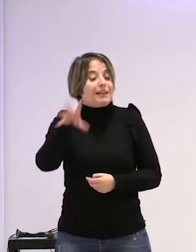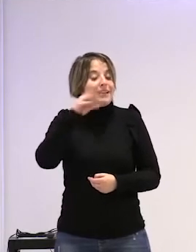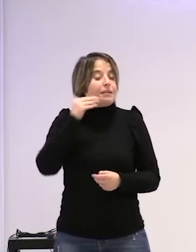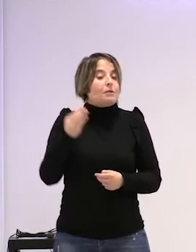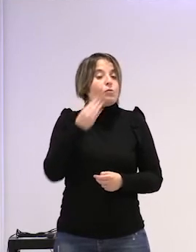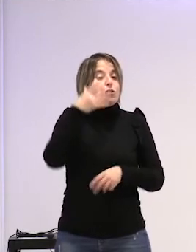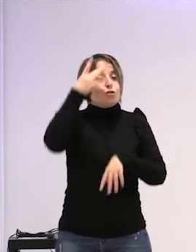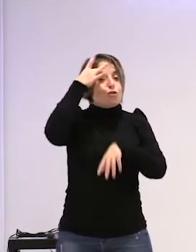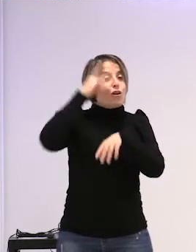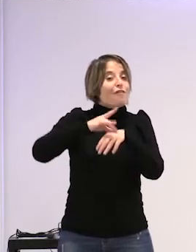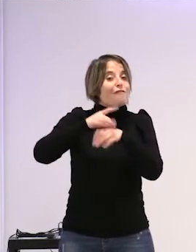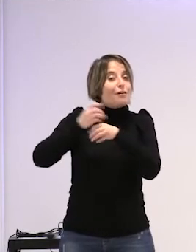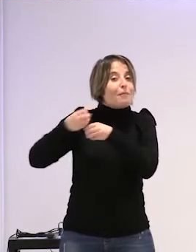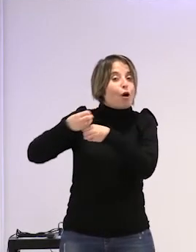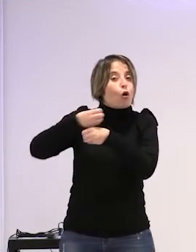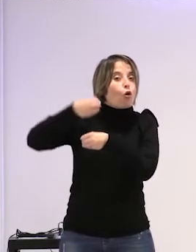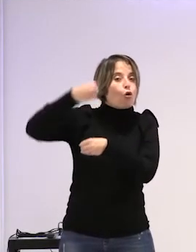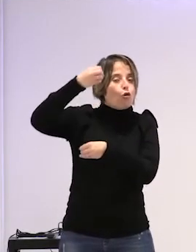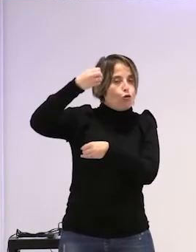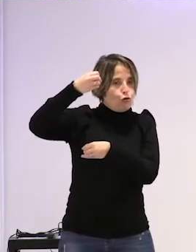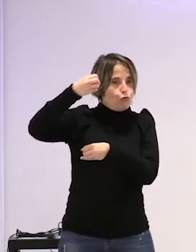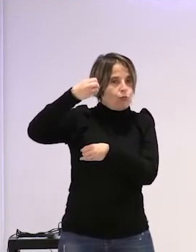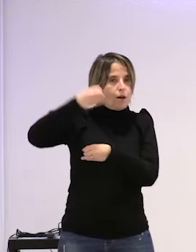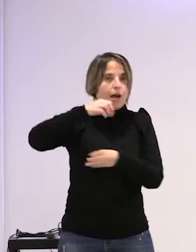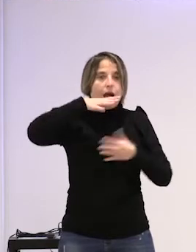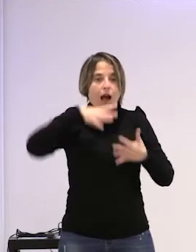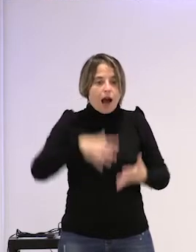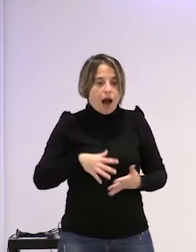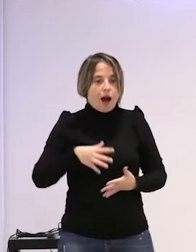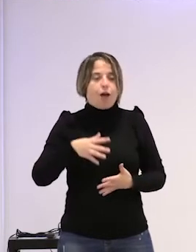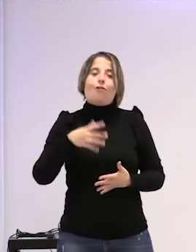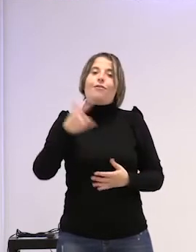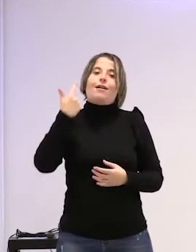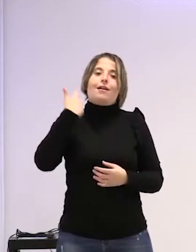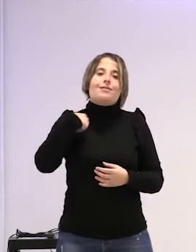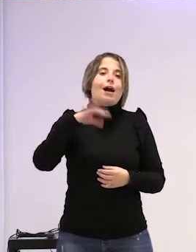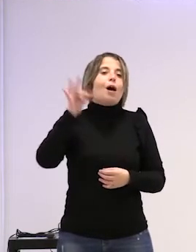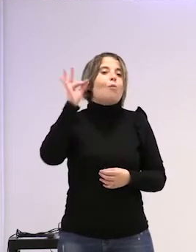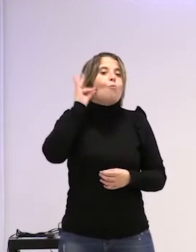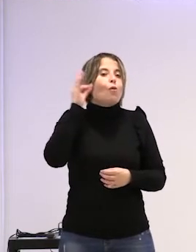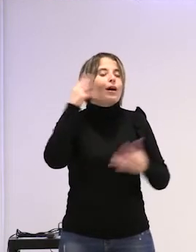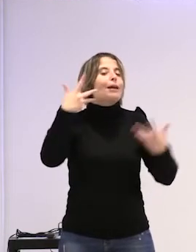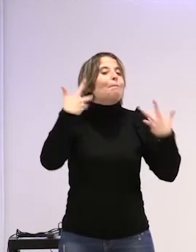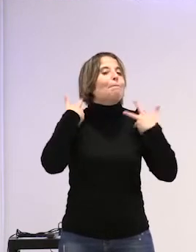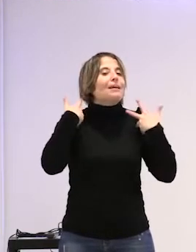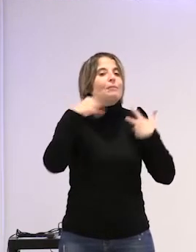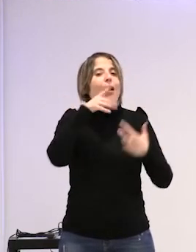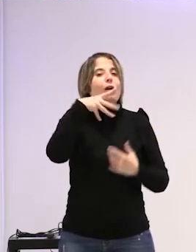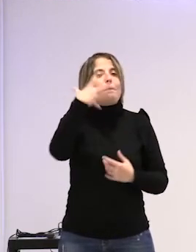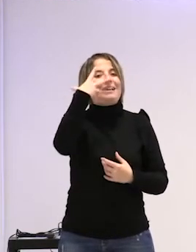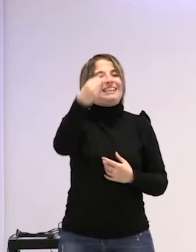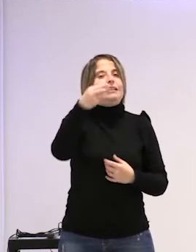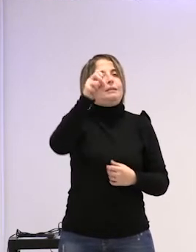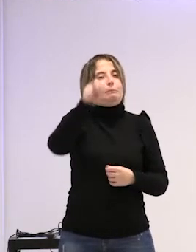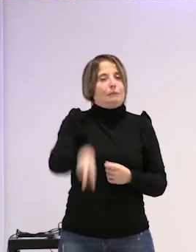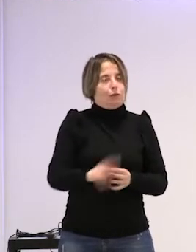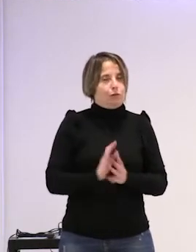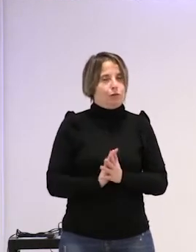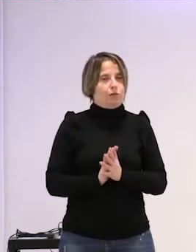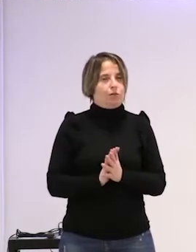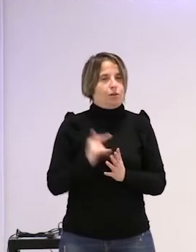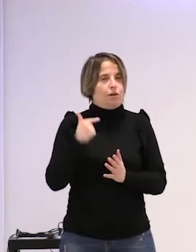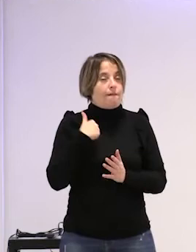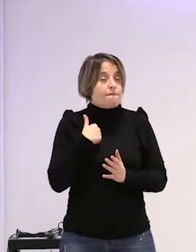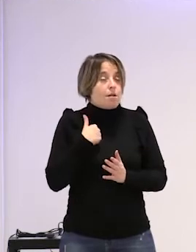era una enferma de la columna que cuando soy una mujer que ha sido víctima entonces a veces me dan